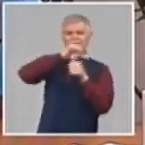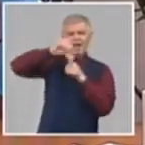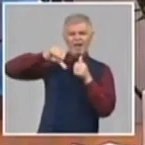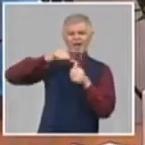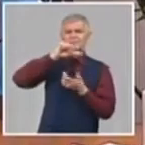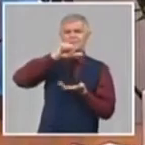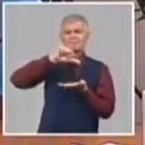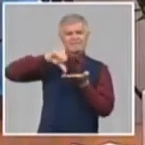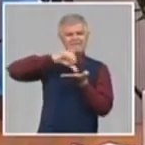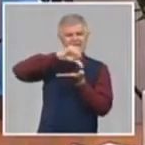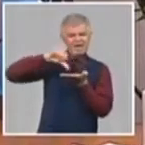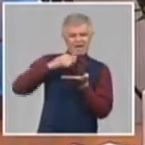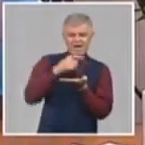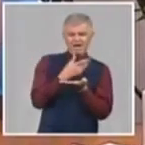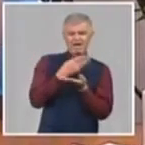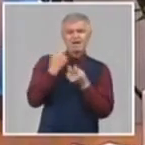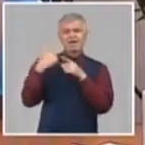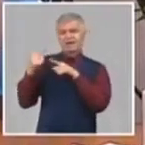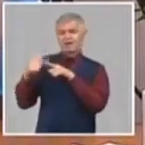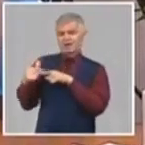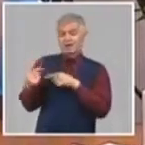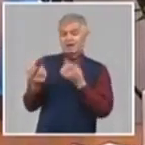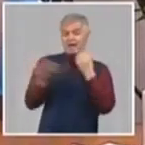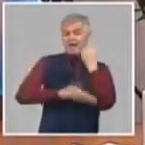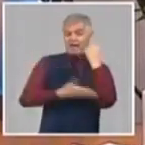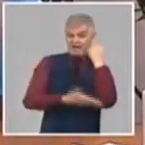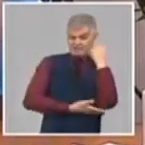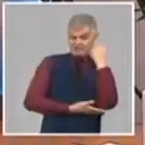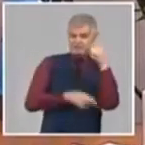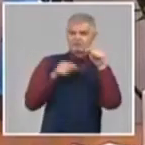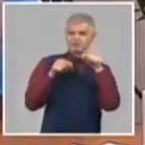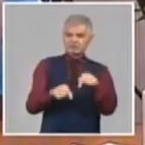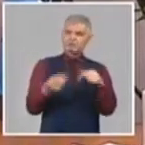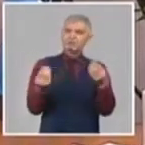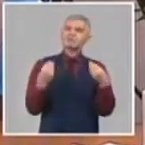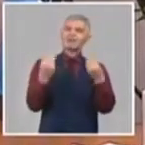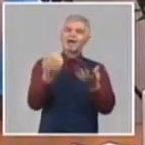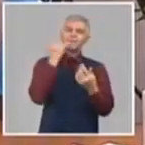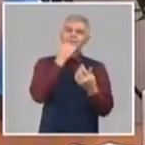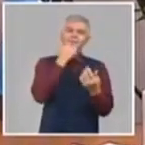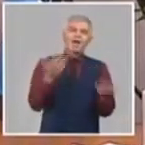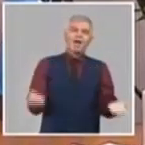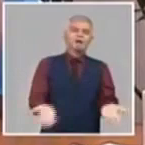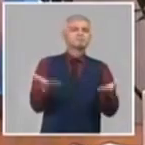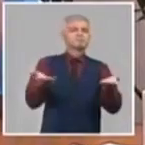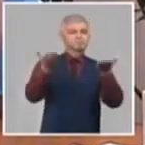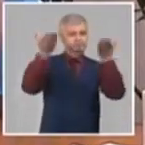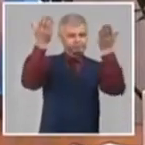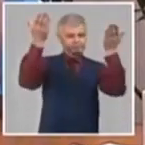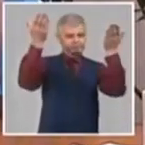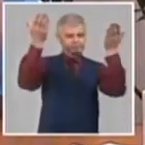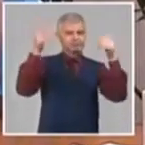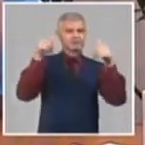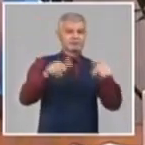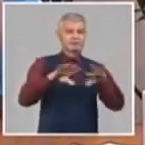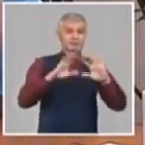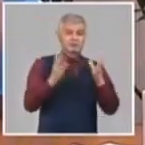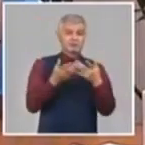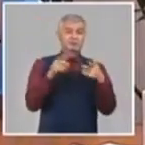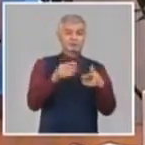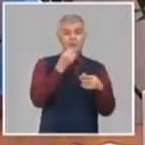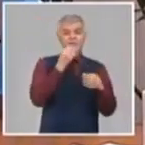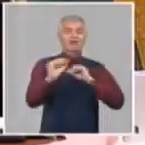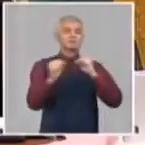que puedan asegurar la alimentación de todo el crecimiento de la masa que nosotros debemos hacer para asegurar estas